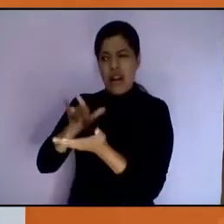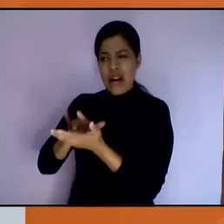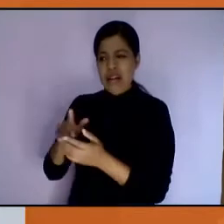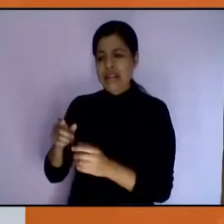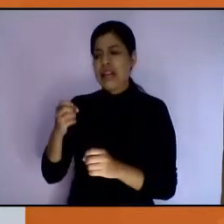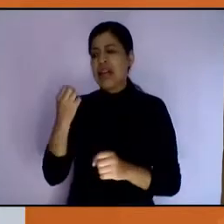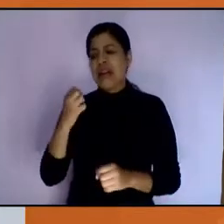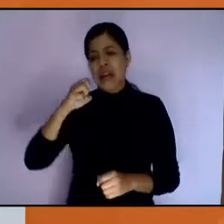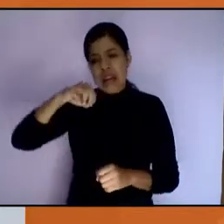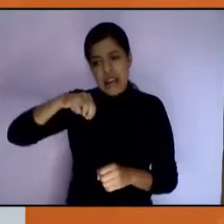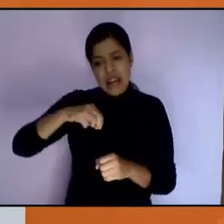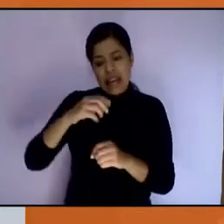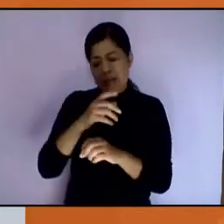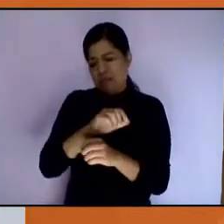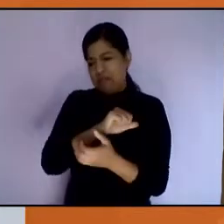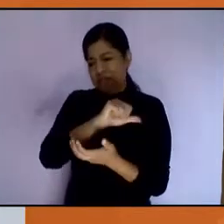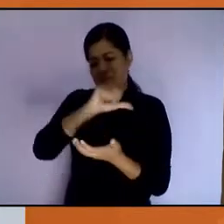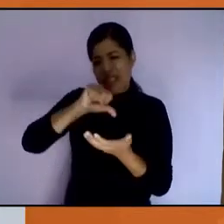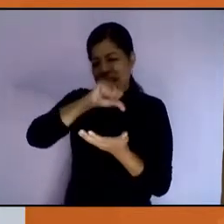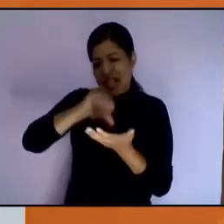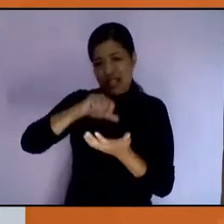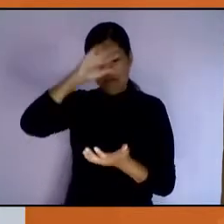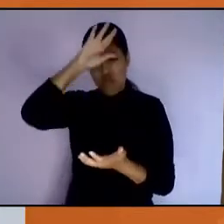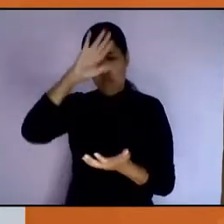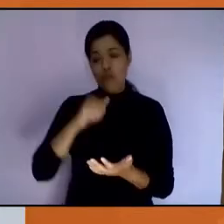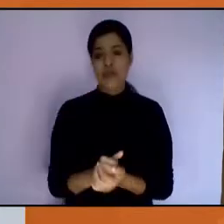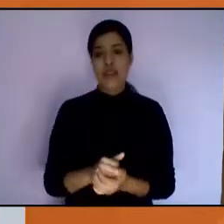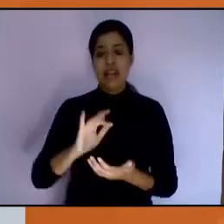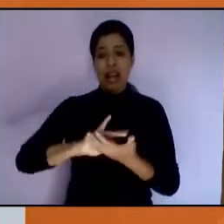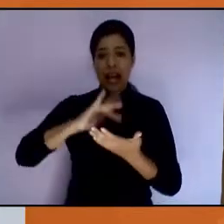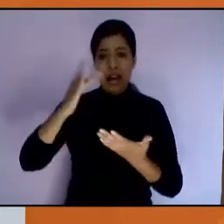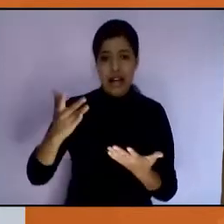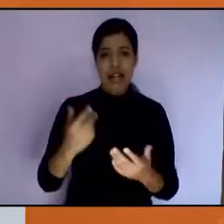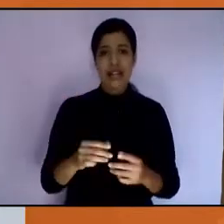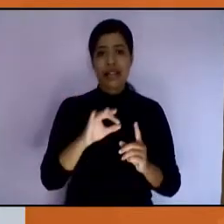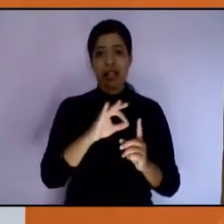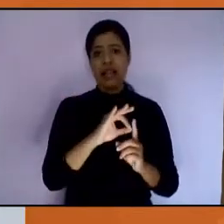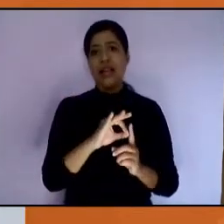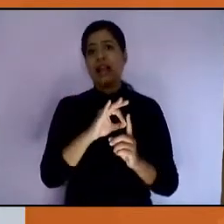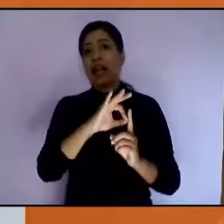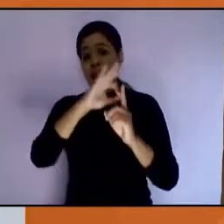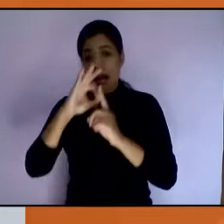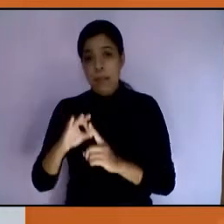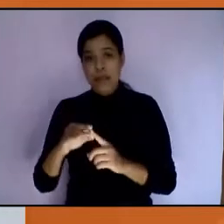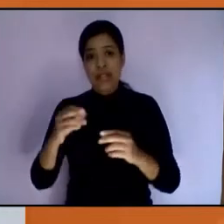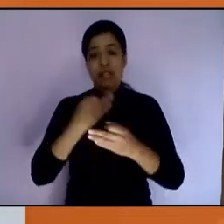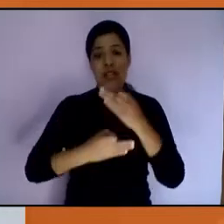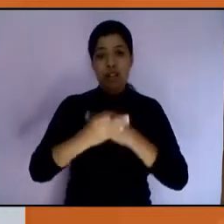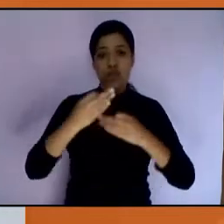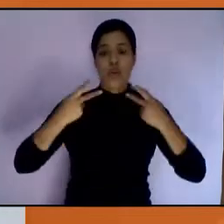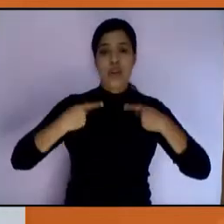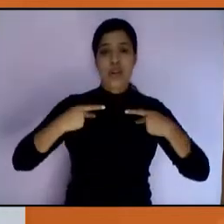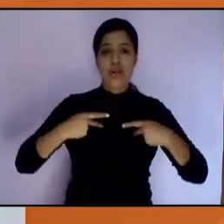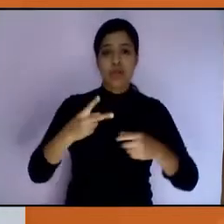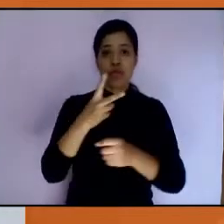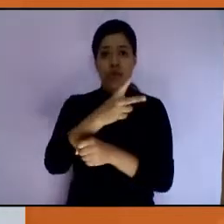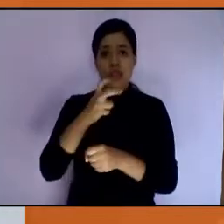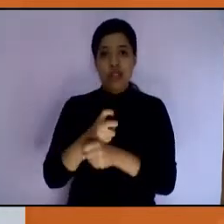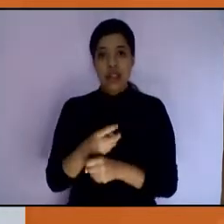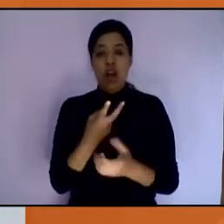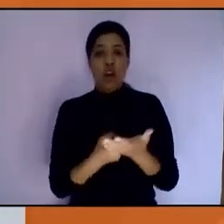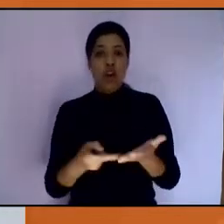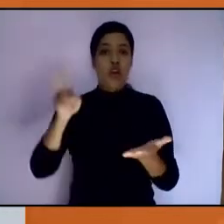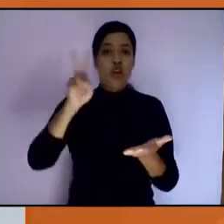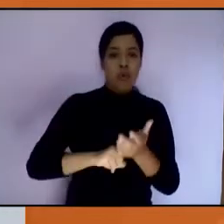distintos proyectos. De la misma forma, quiero agradecer infinitamente la presencia de nuestras invitadas al panel denominado Doble Carga